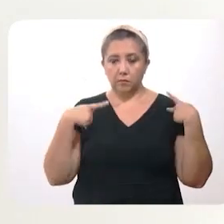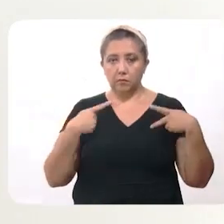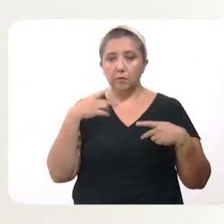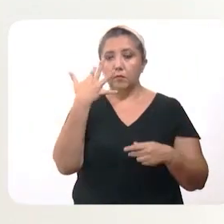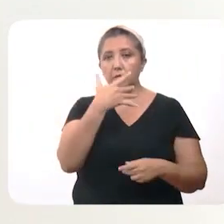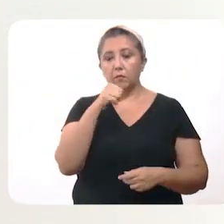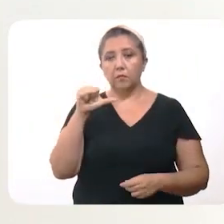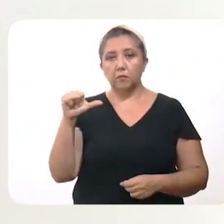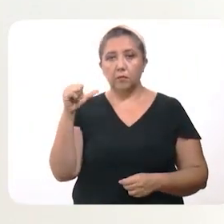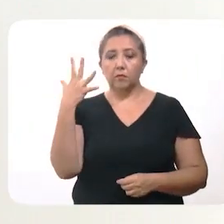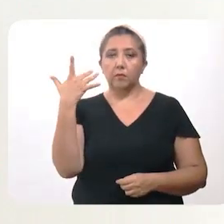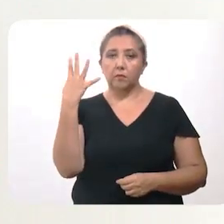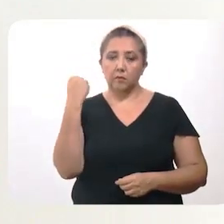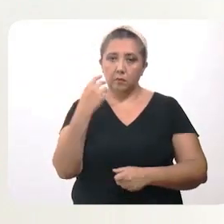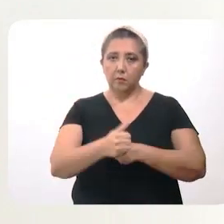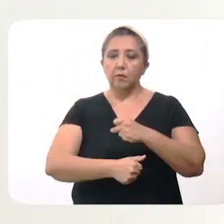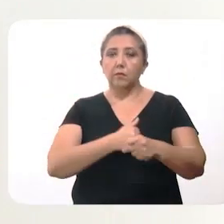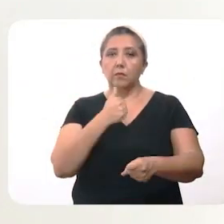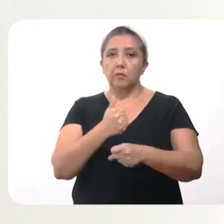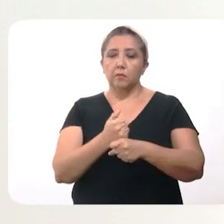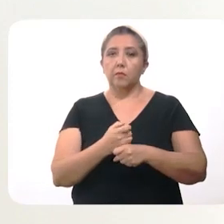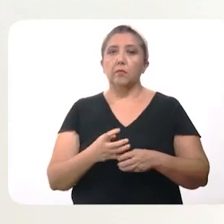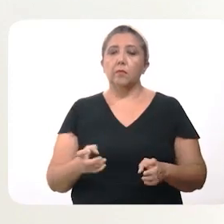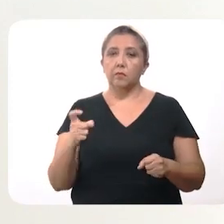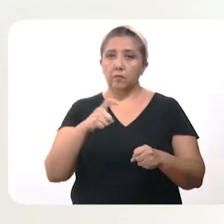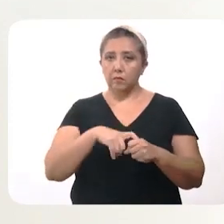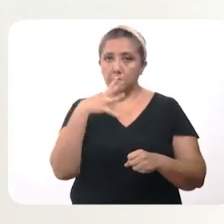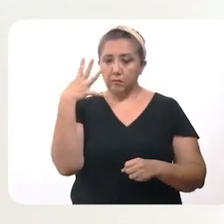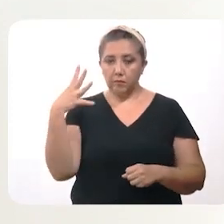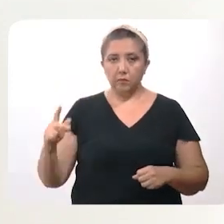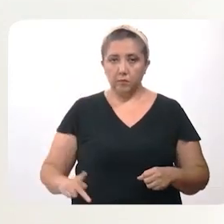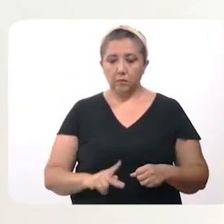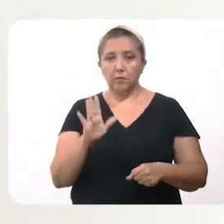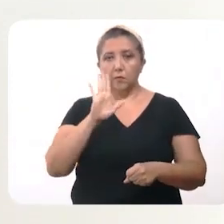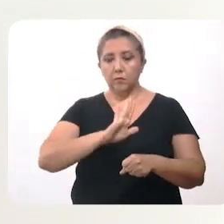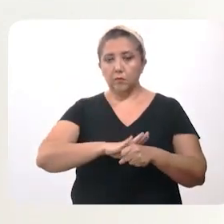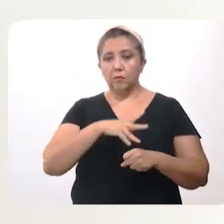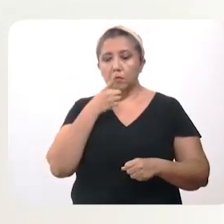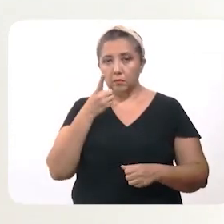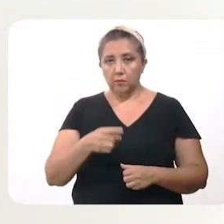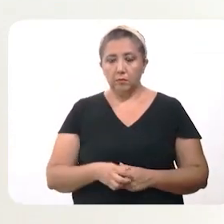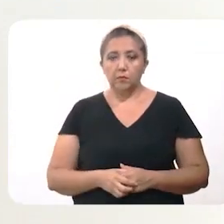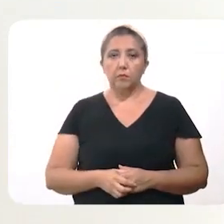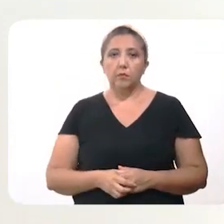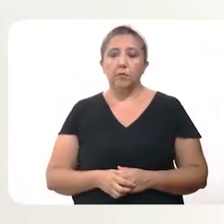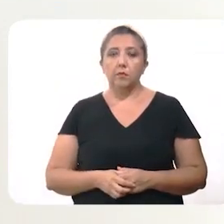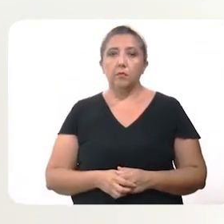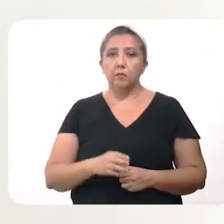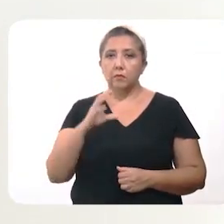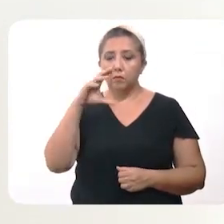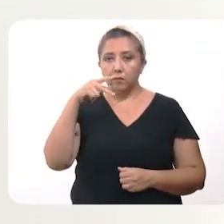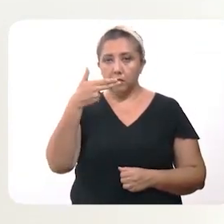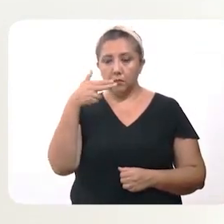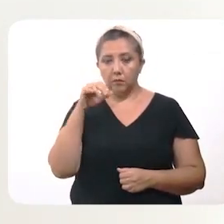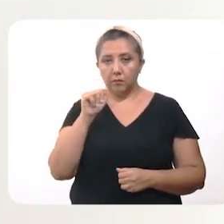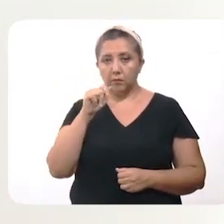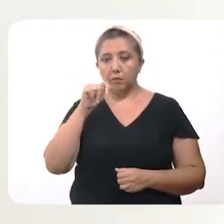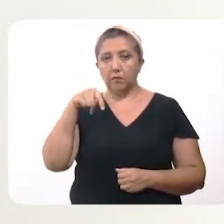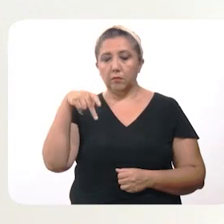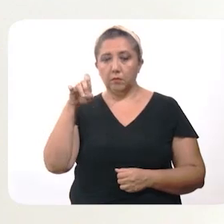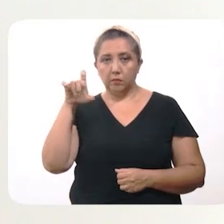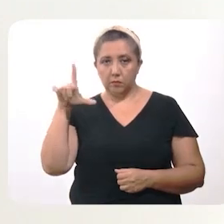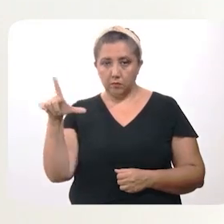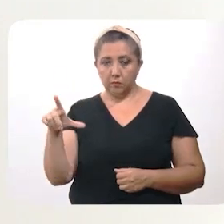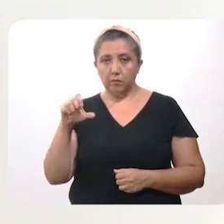personas de 50 a 59 años de edad pertenecientes a cuatro municipios más del interior del estado. Cagua, Tecal de